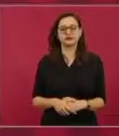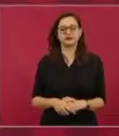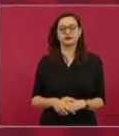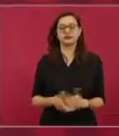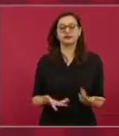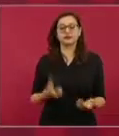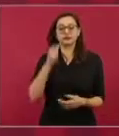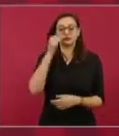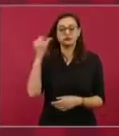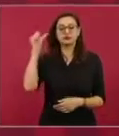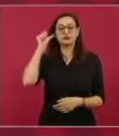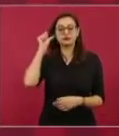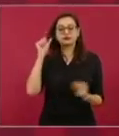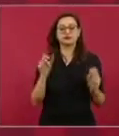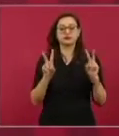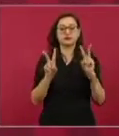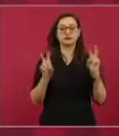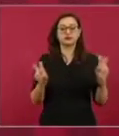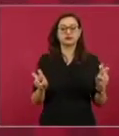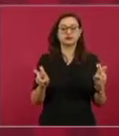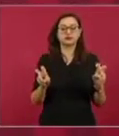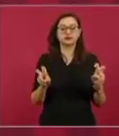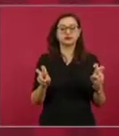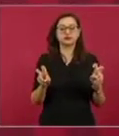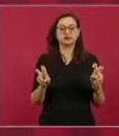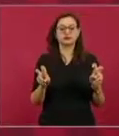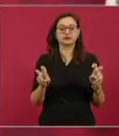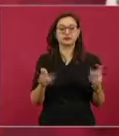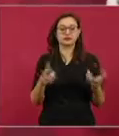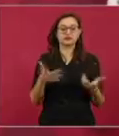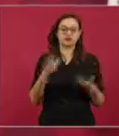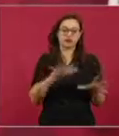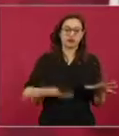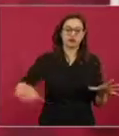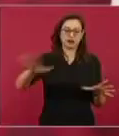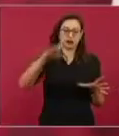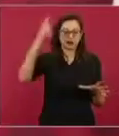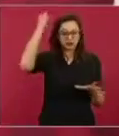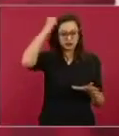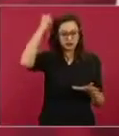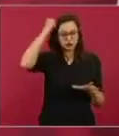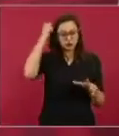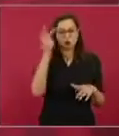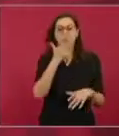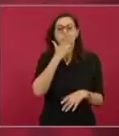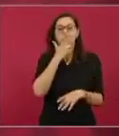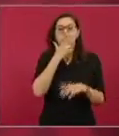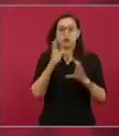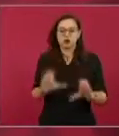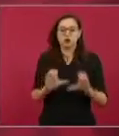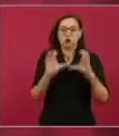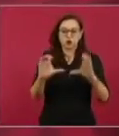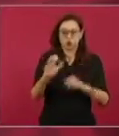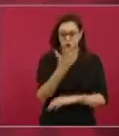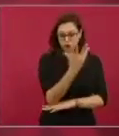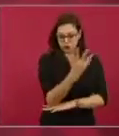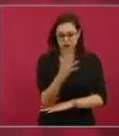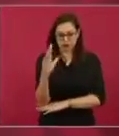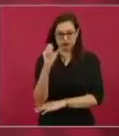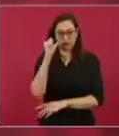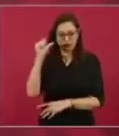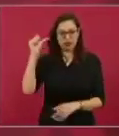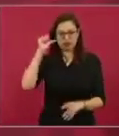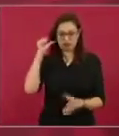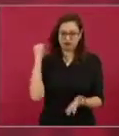dimos a conocerlo el decreto para que el lago Texcoco se mantenga como una reserva natural